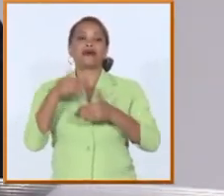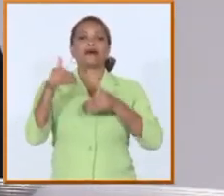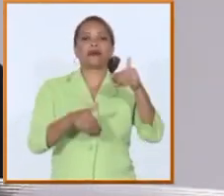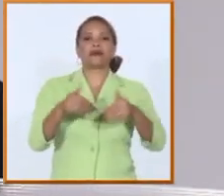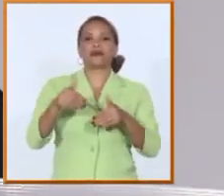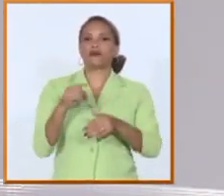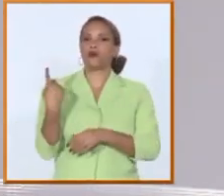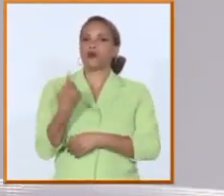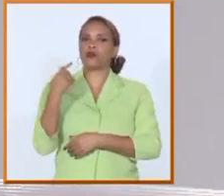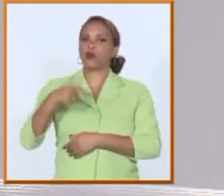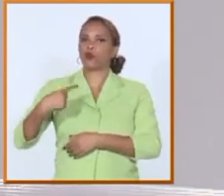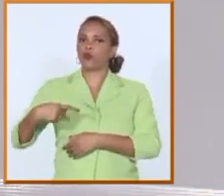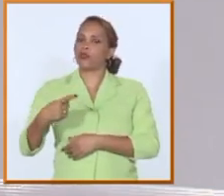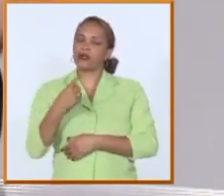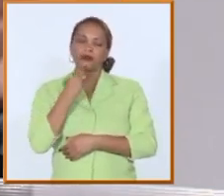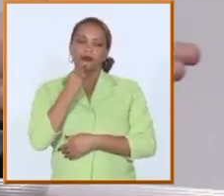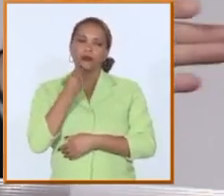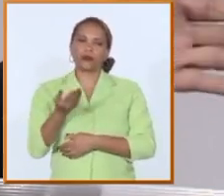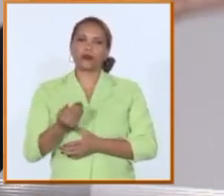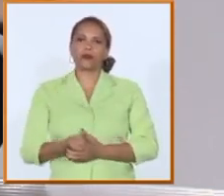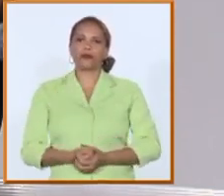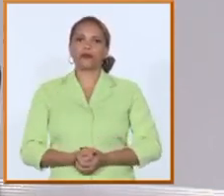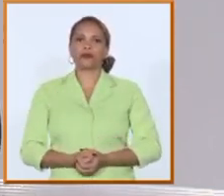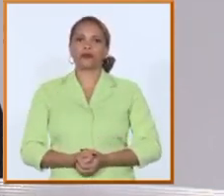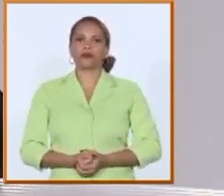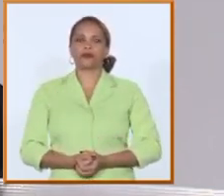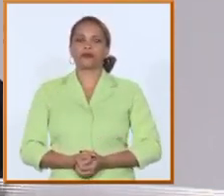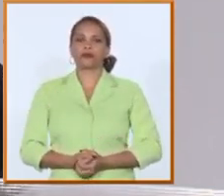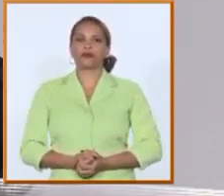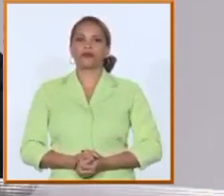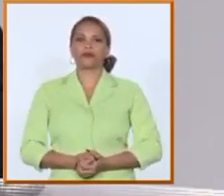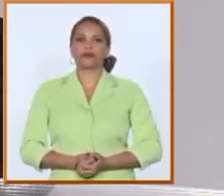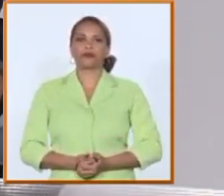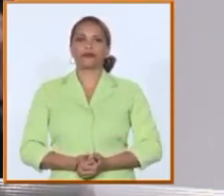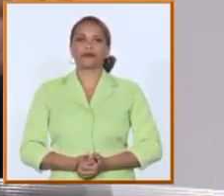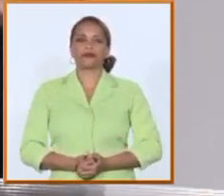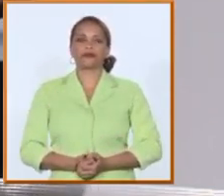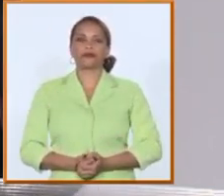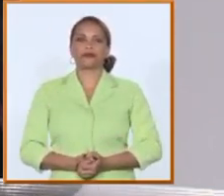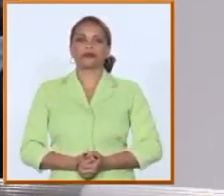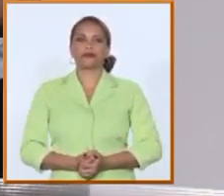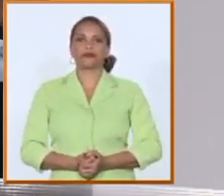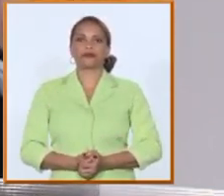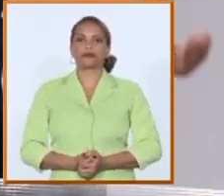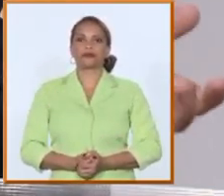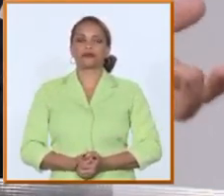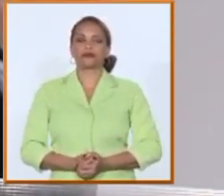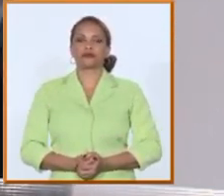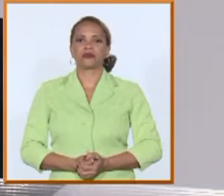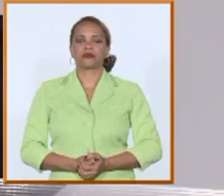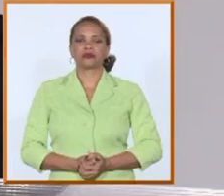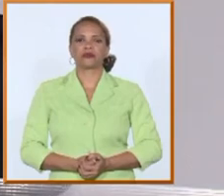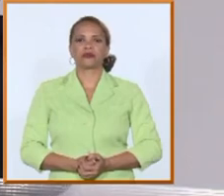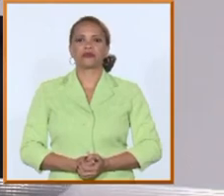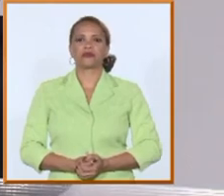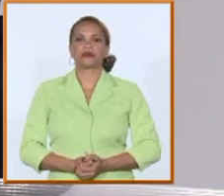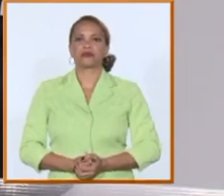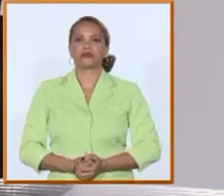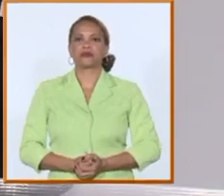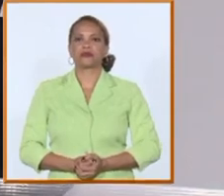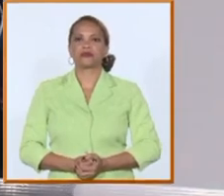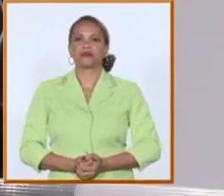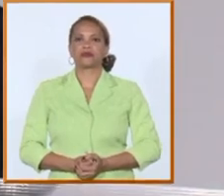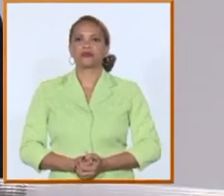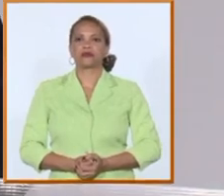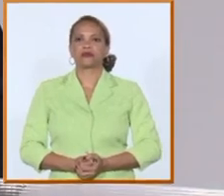nosotros aspiramos y como tú decías en medio de eso también está el tema del retorno al calendario